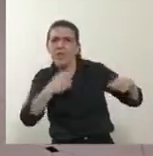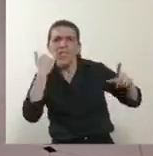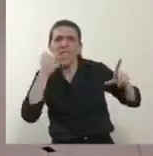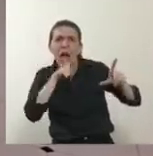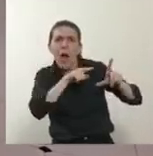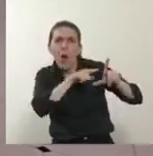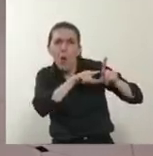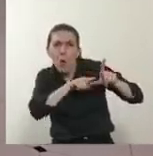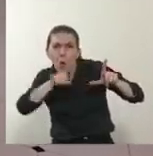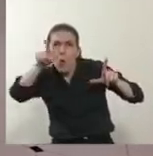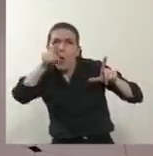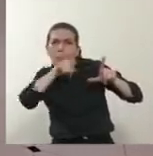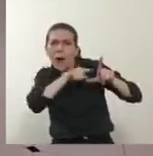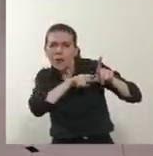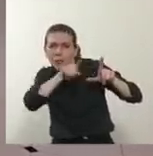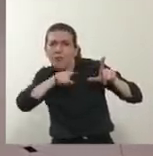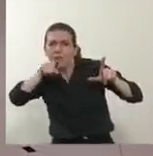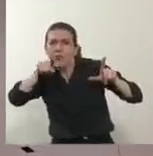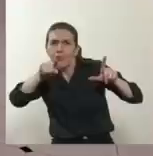más movedizas.